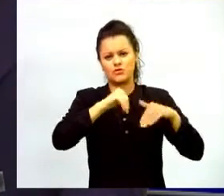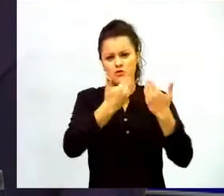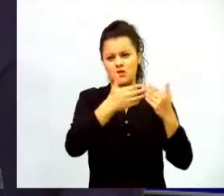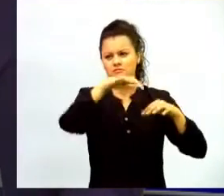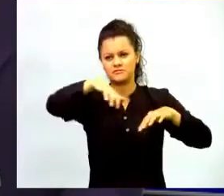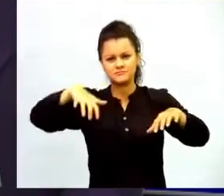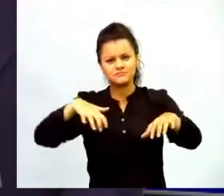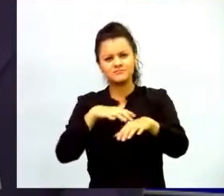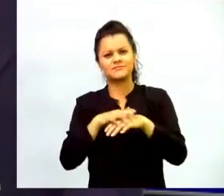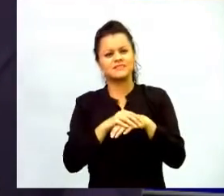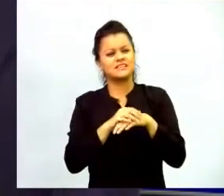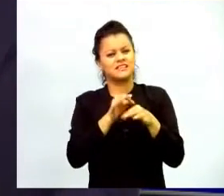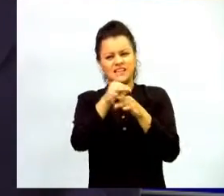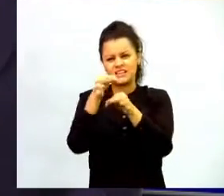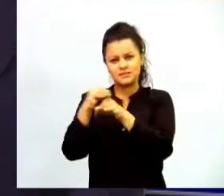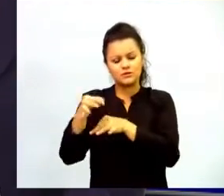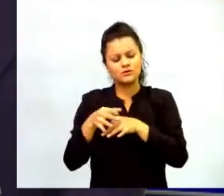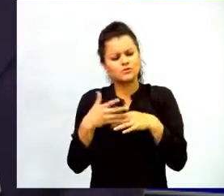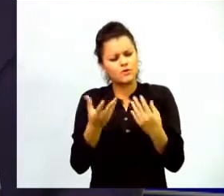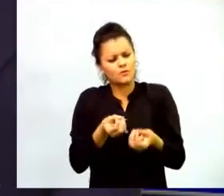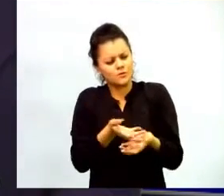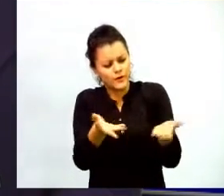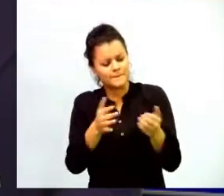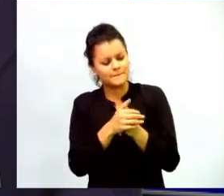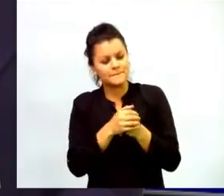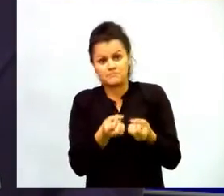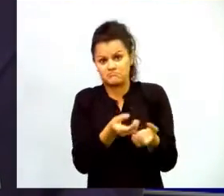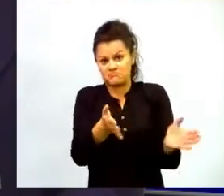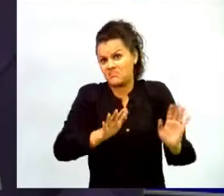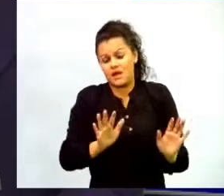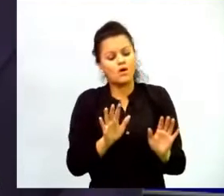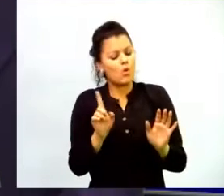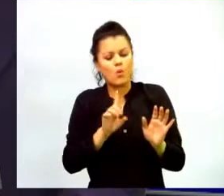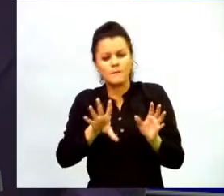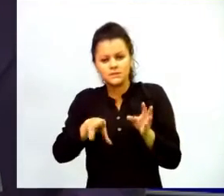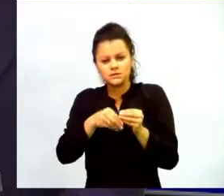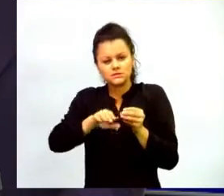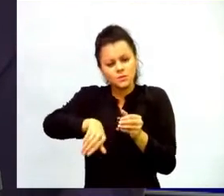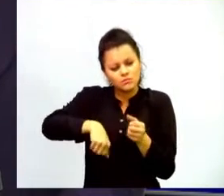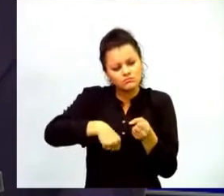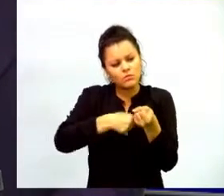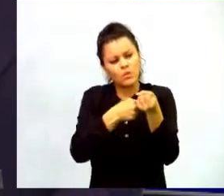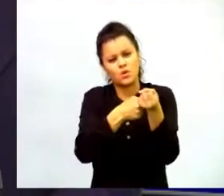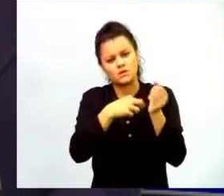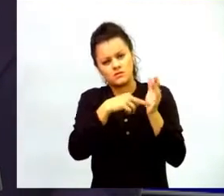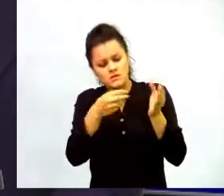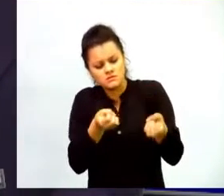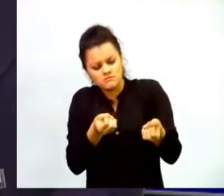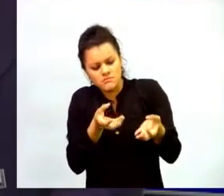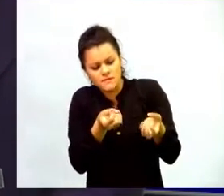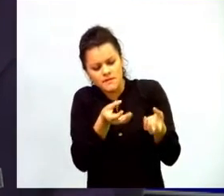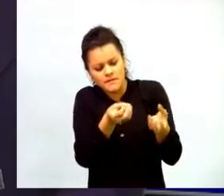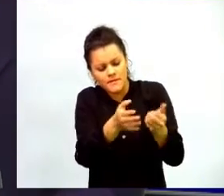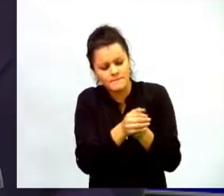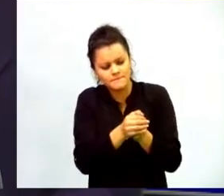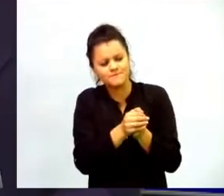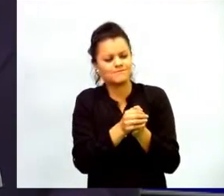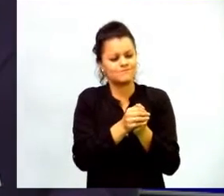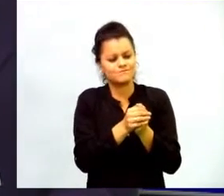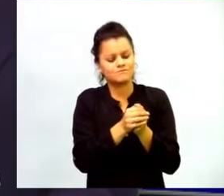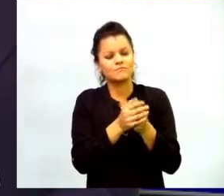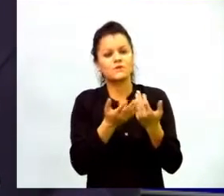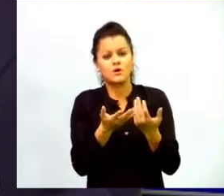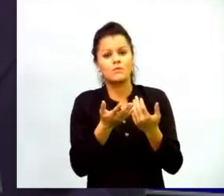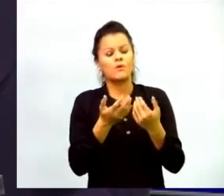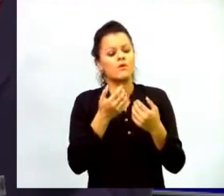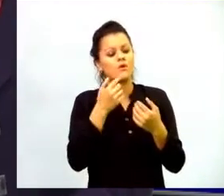¿Cómo acompañar y dar esa asistencia técnica a las secretarías de educación para que puedan ellos apoyar a las instituciones educativas y darles las